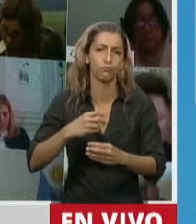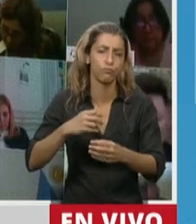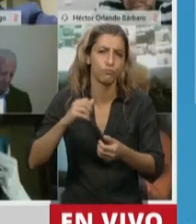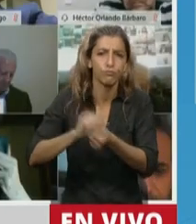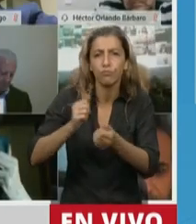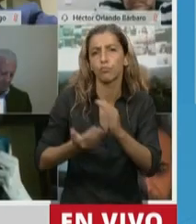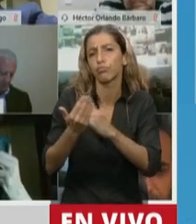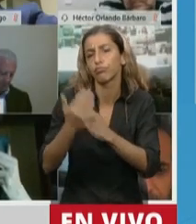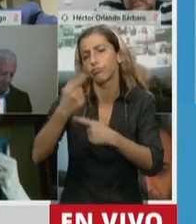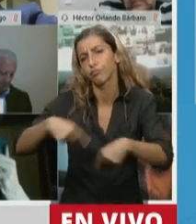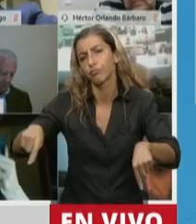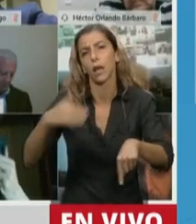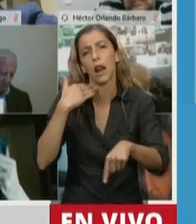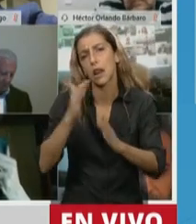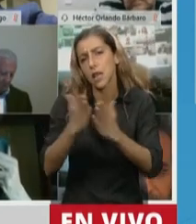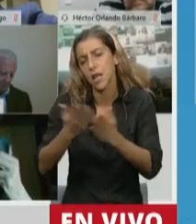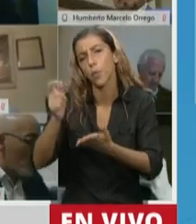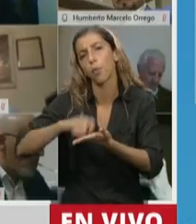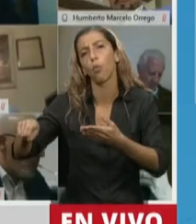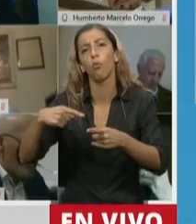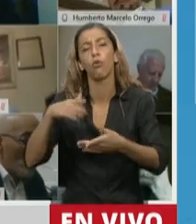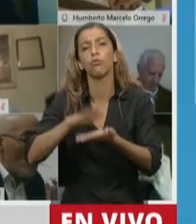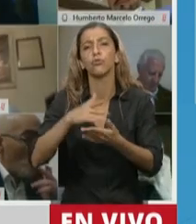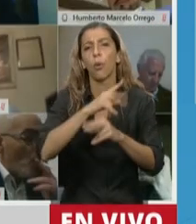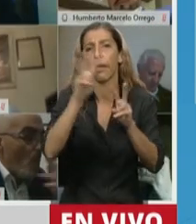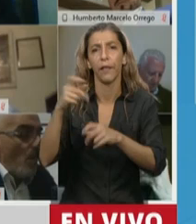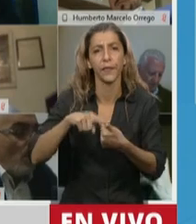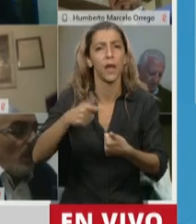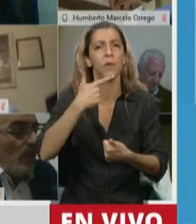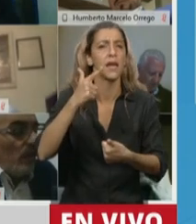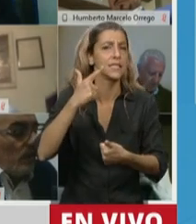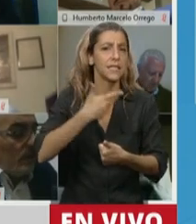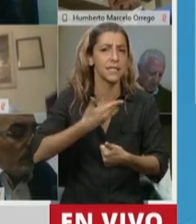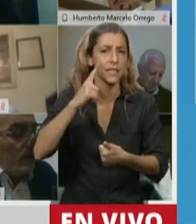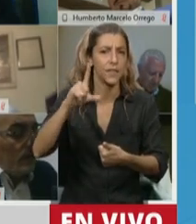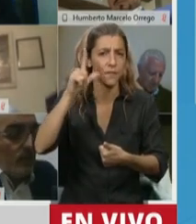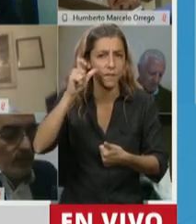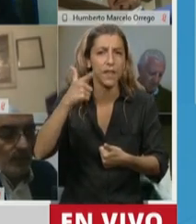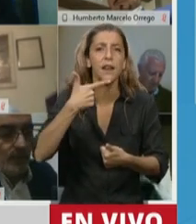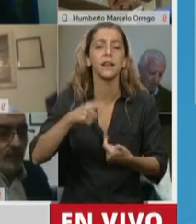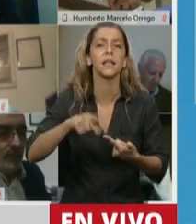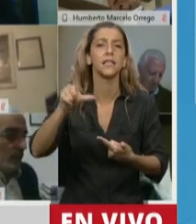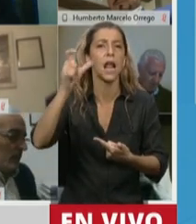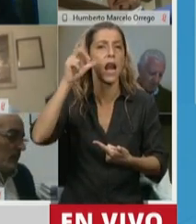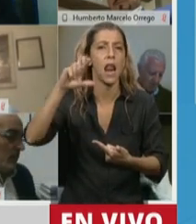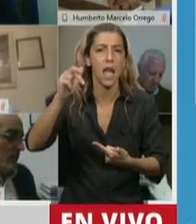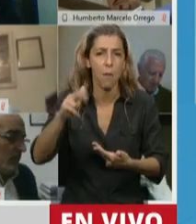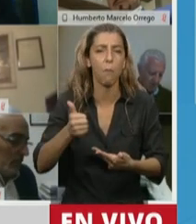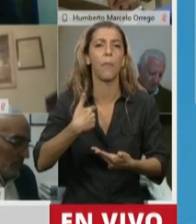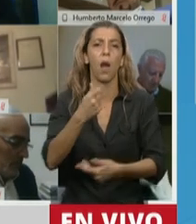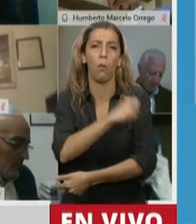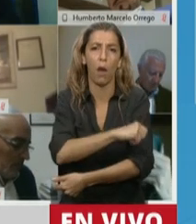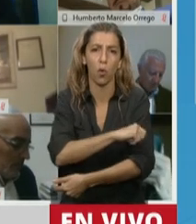y libros sobre temas como sífilis, lepra, paludismo, higiene alimentaria, disteria, vacunas de